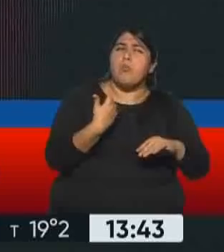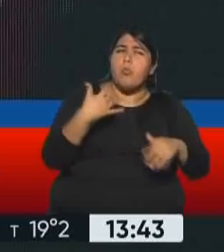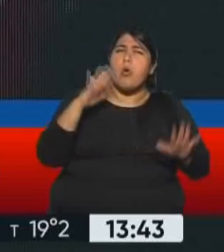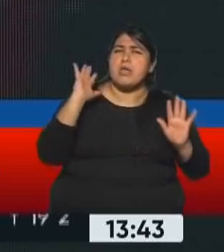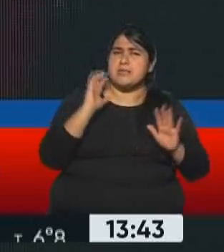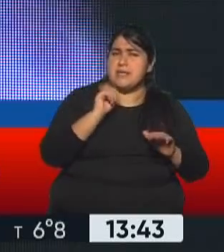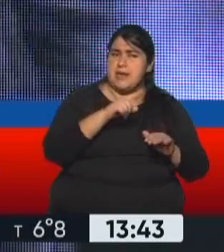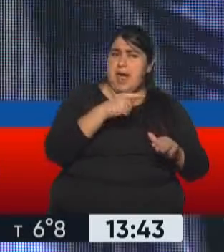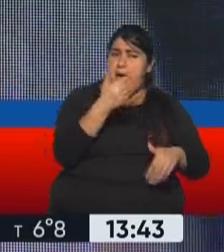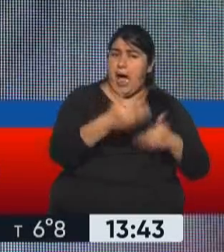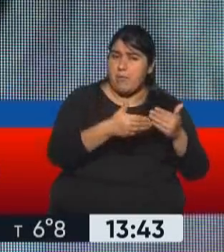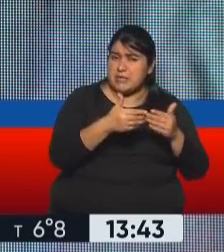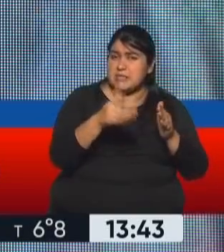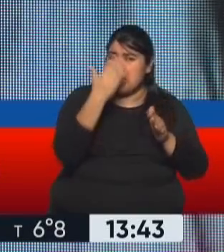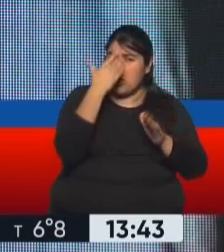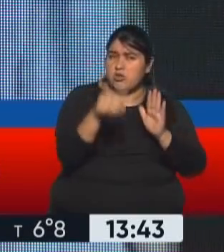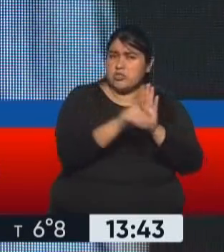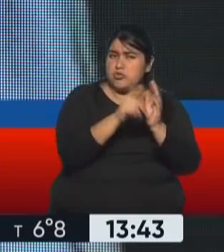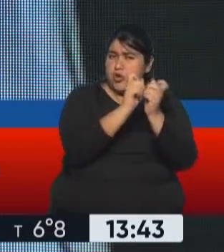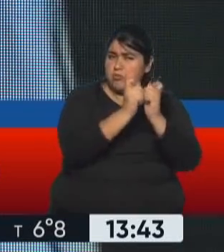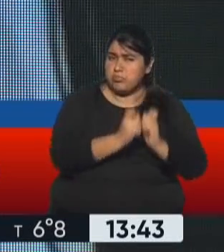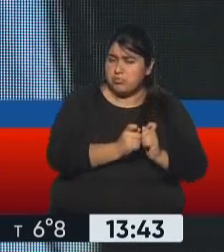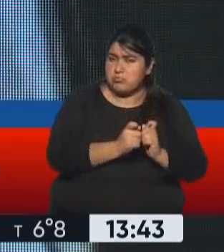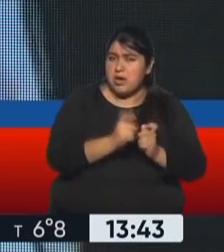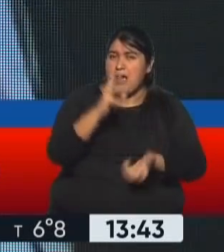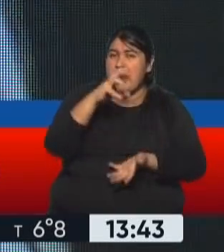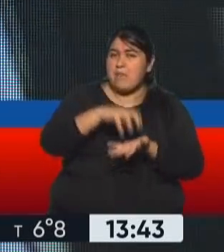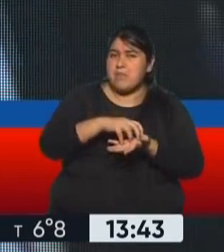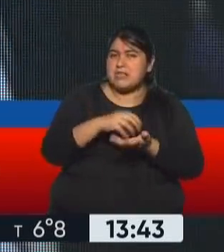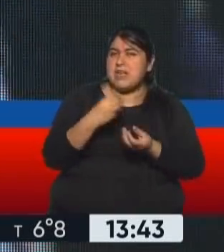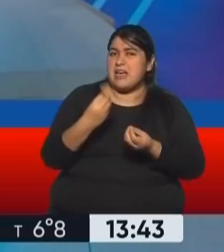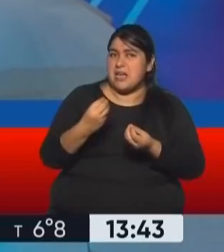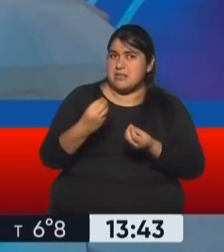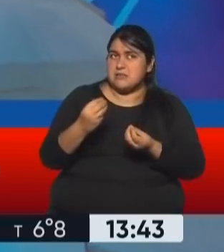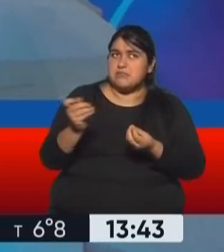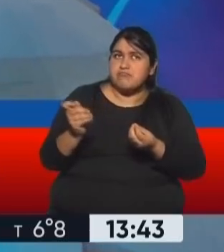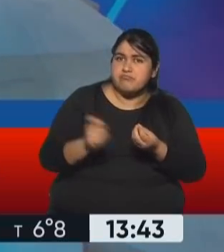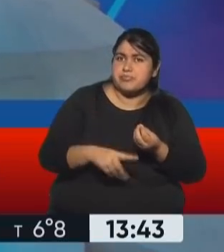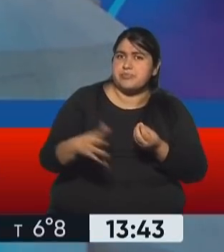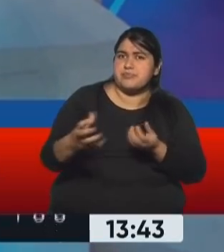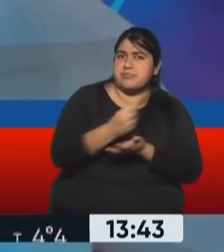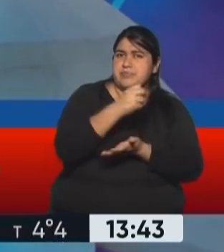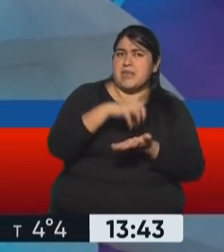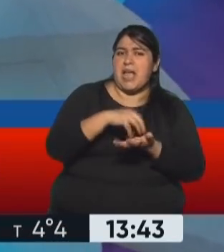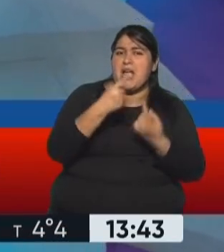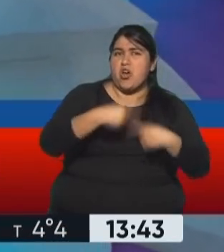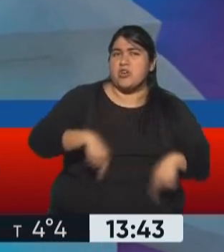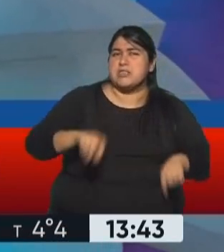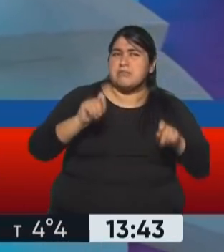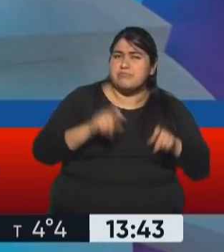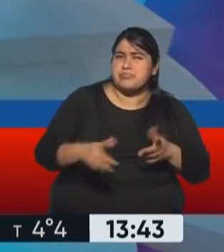¿logrará avanzar en una reforma de la Constitución y en un cambio de concesión, una estatización, una nacionalización de los recursos naturales,